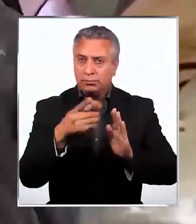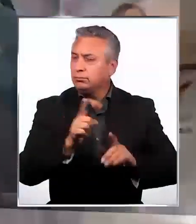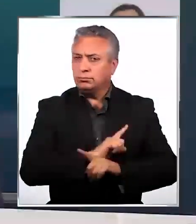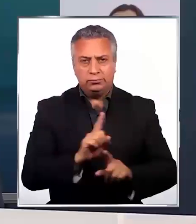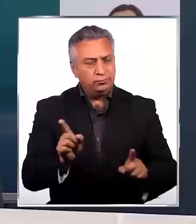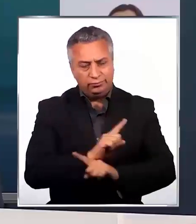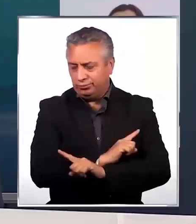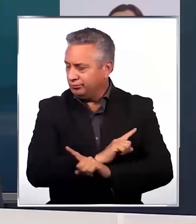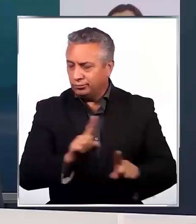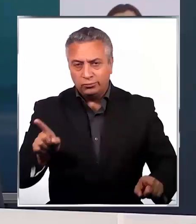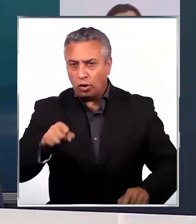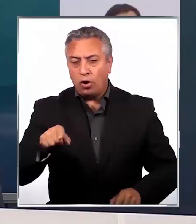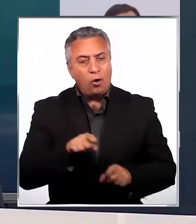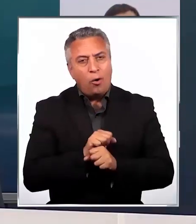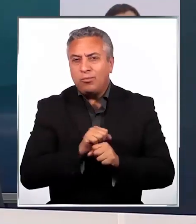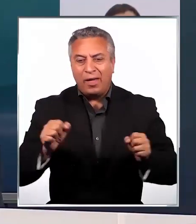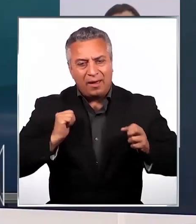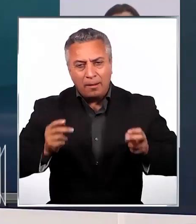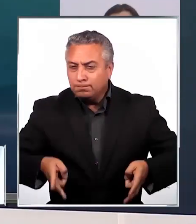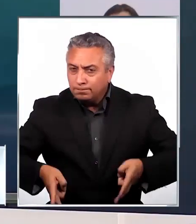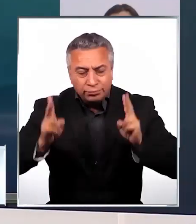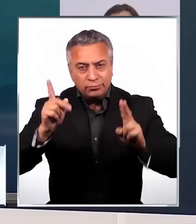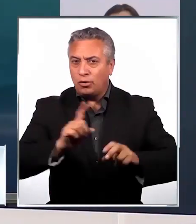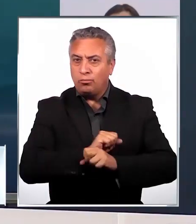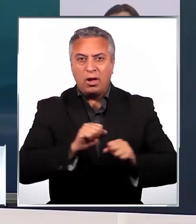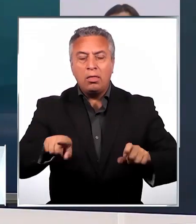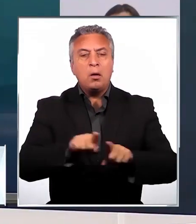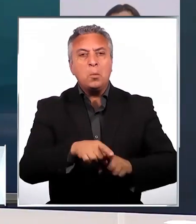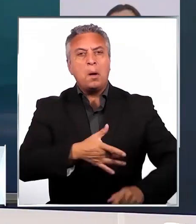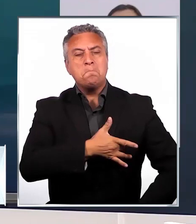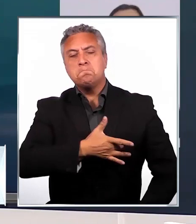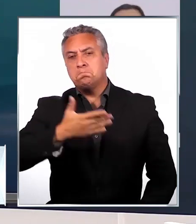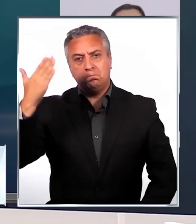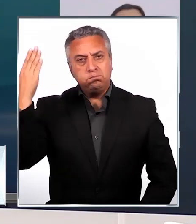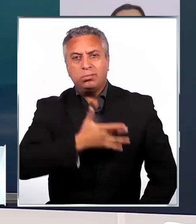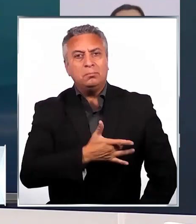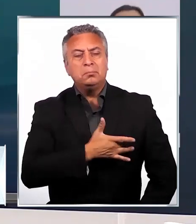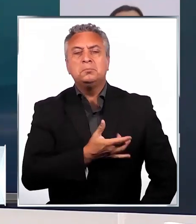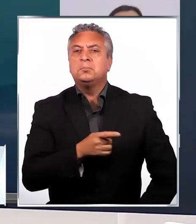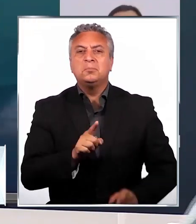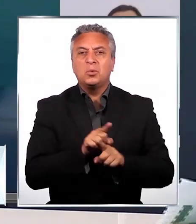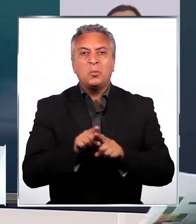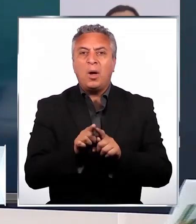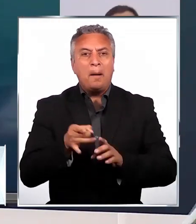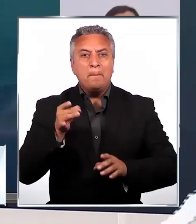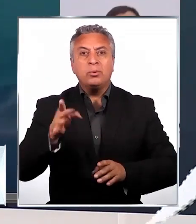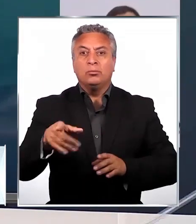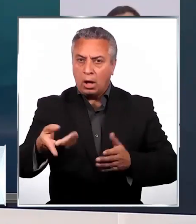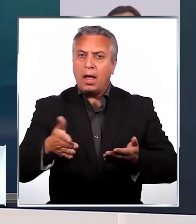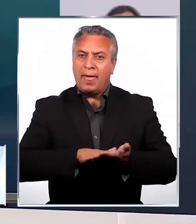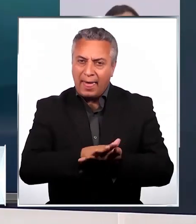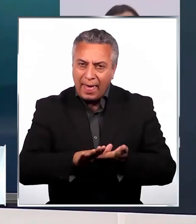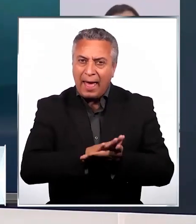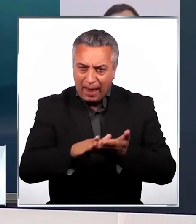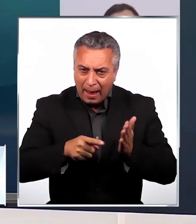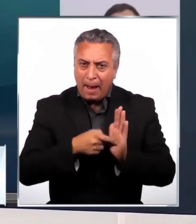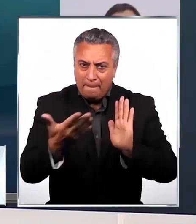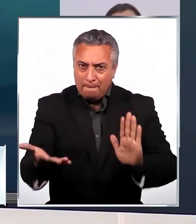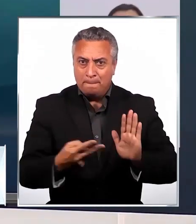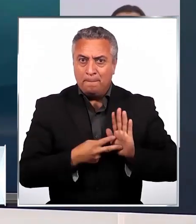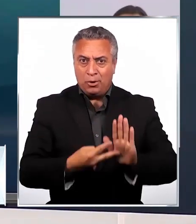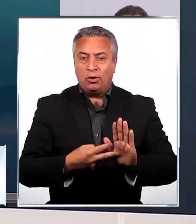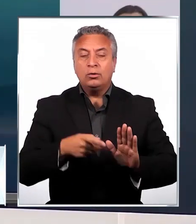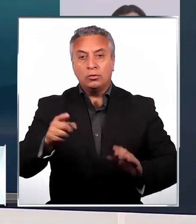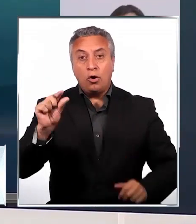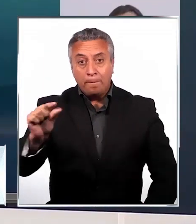absolutamente intolerable cierto que ocurran estos hechos y sobre todo esta indolencia. Son las que más tienen que actuar con el ejemplo. Son pocos,